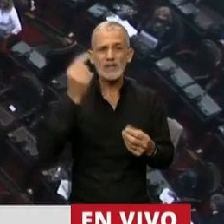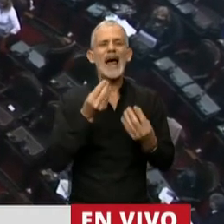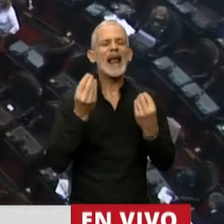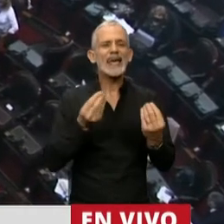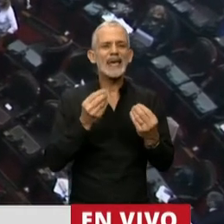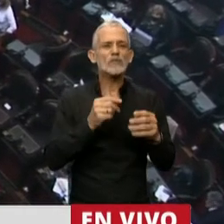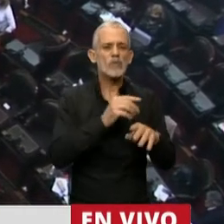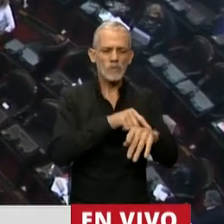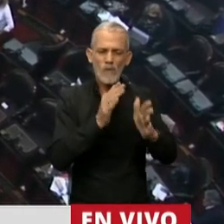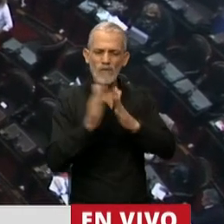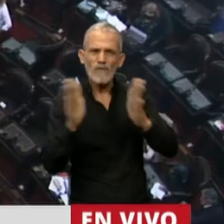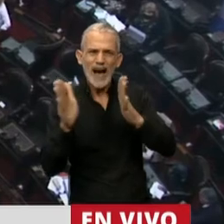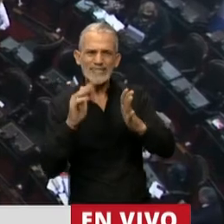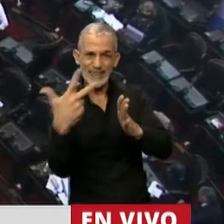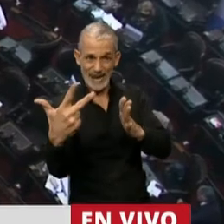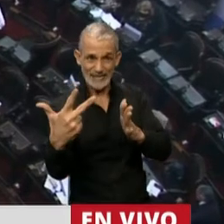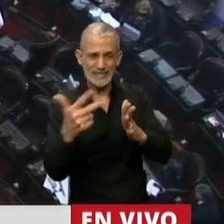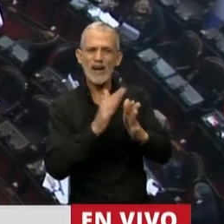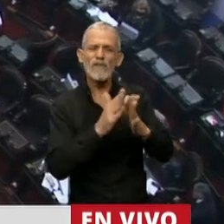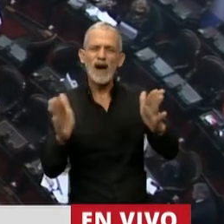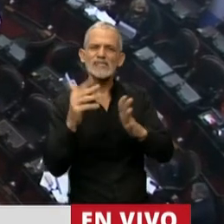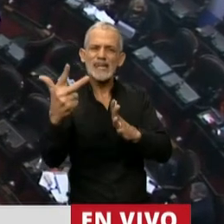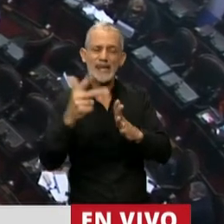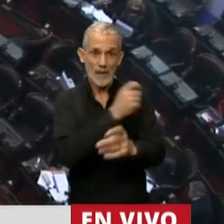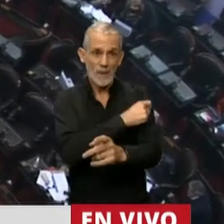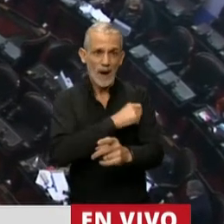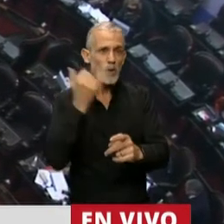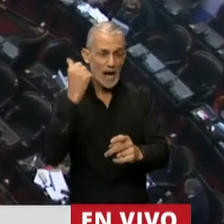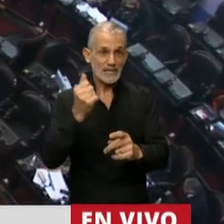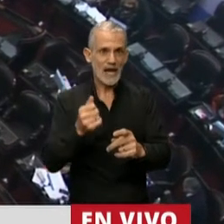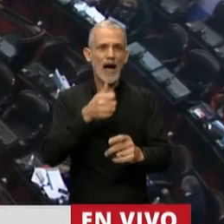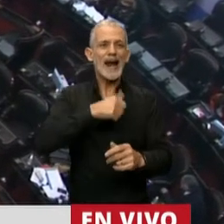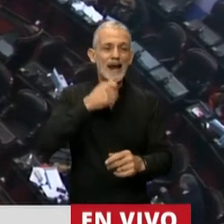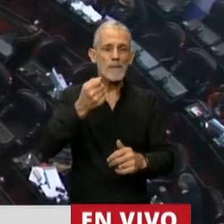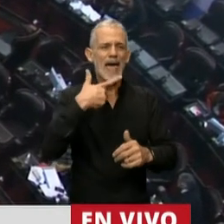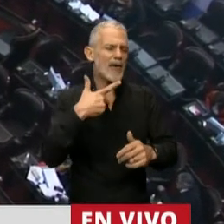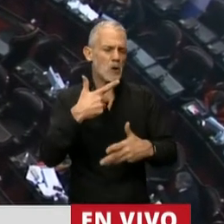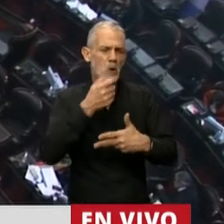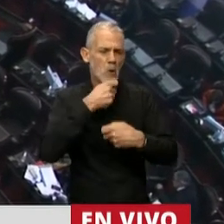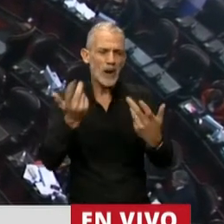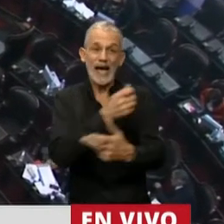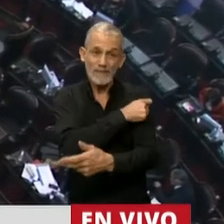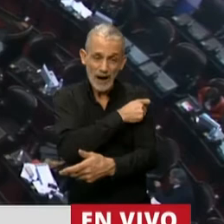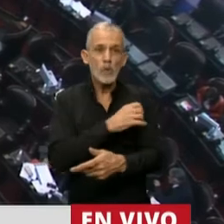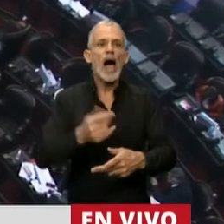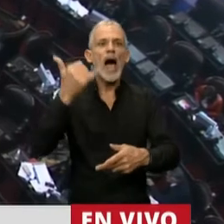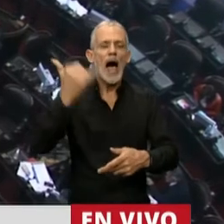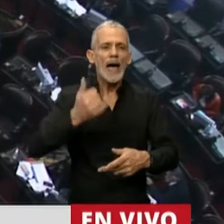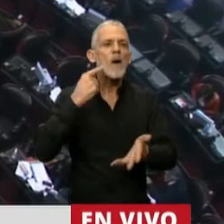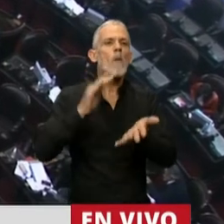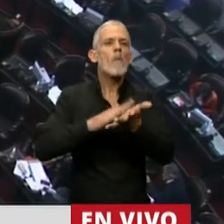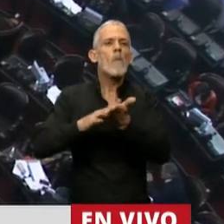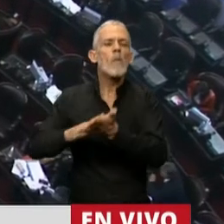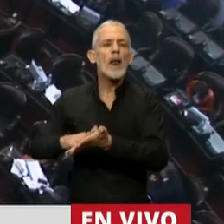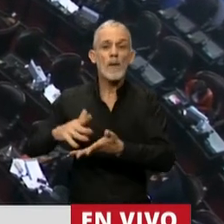una fase 3, que la fase 3 es cuando un remedio o una vacuna se aplica a la